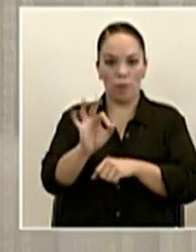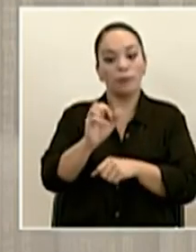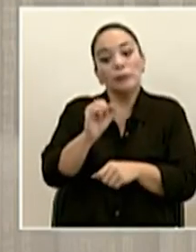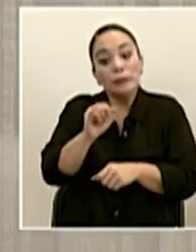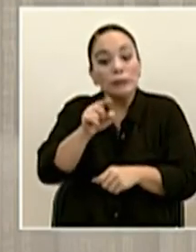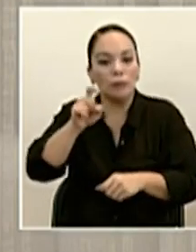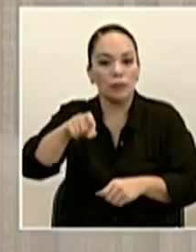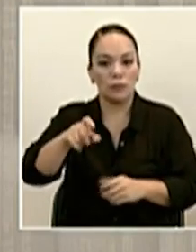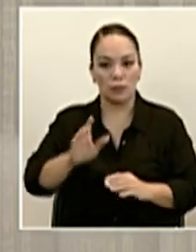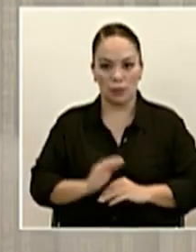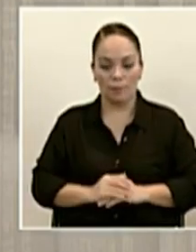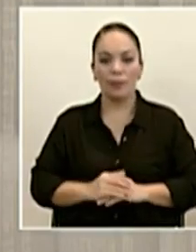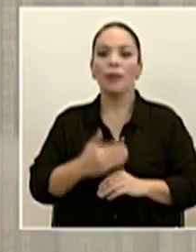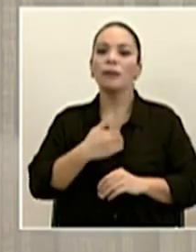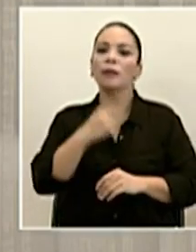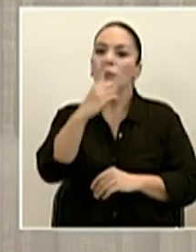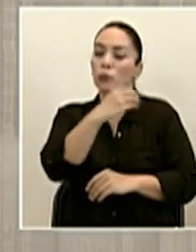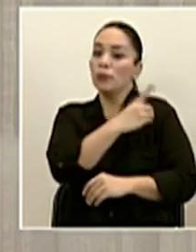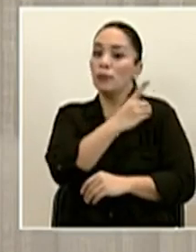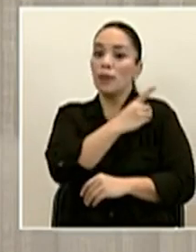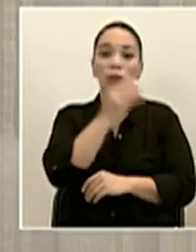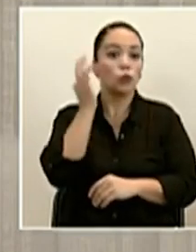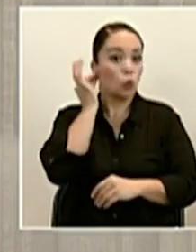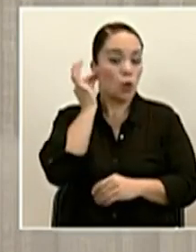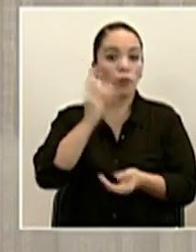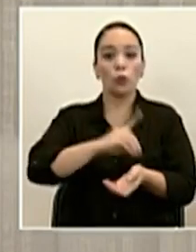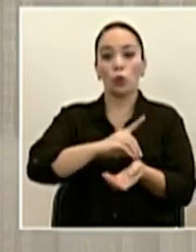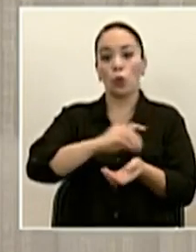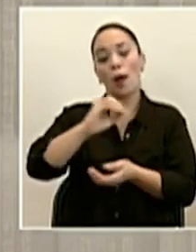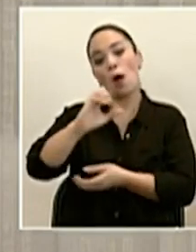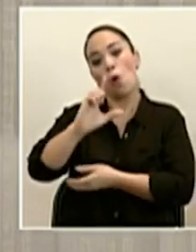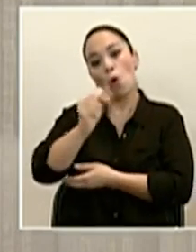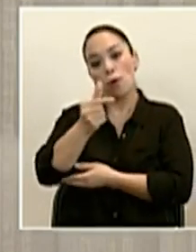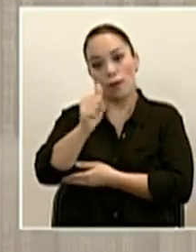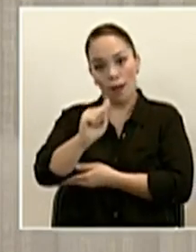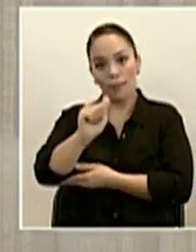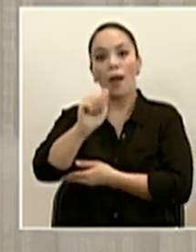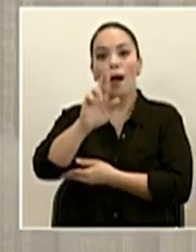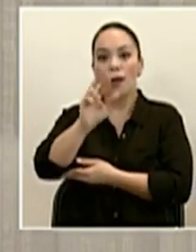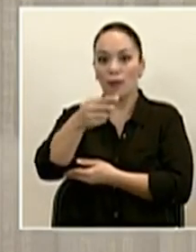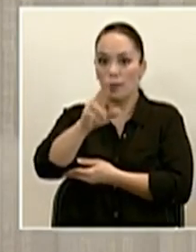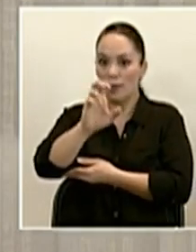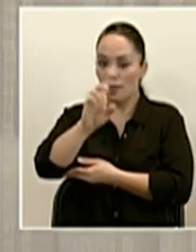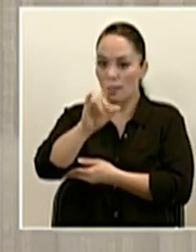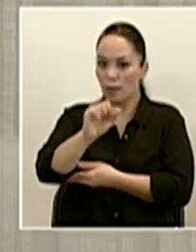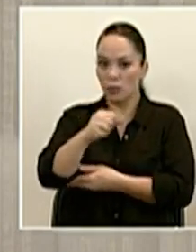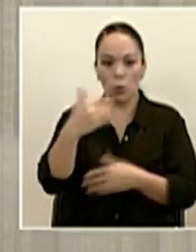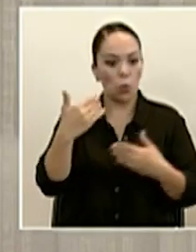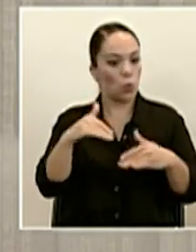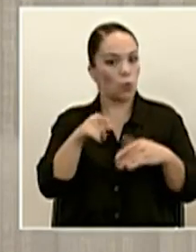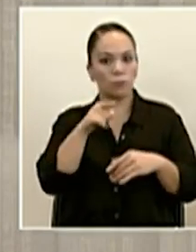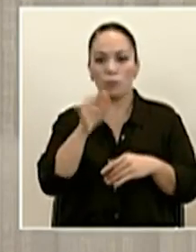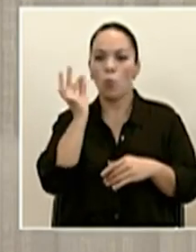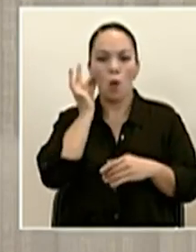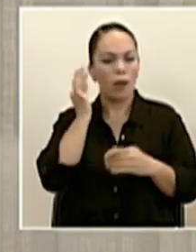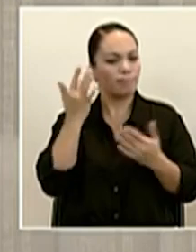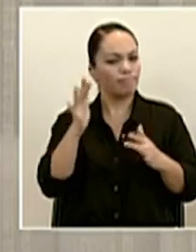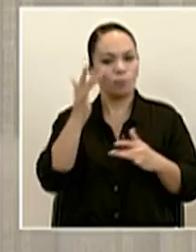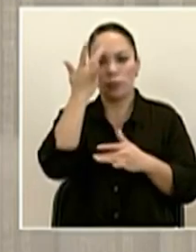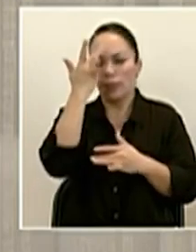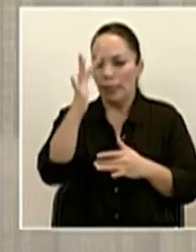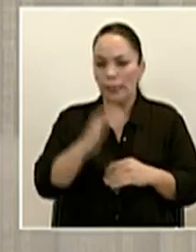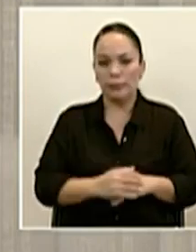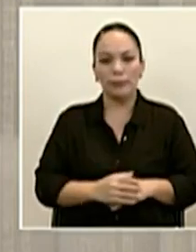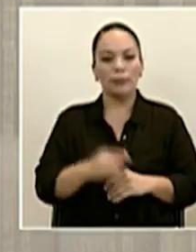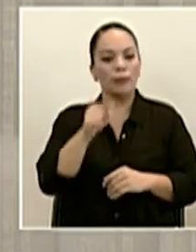Tenemos una directora de ese hospital, la doctora Olga Arguedas, que realmente es un lujo tenerla. Y ella es